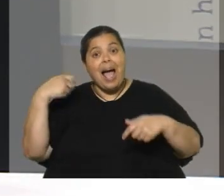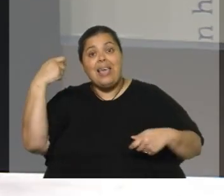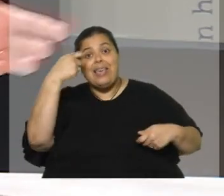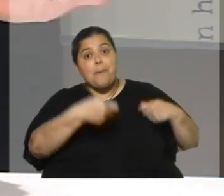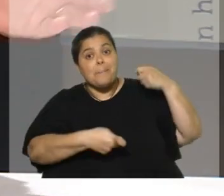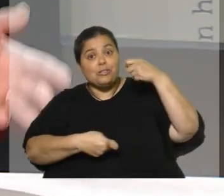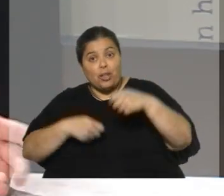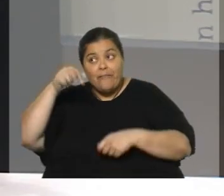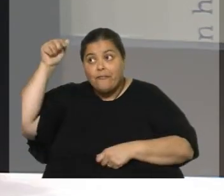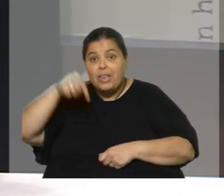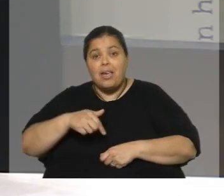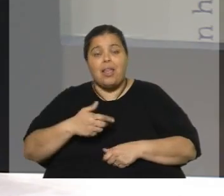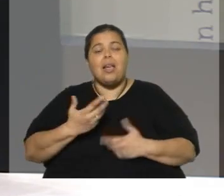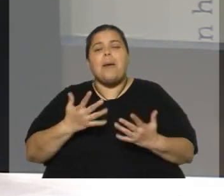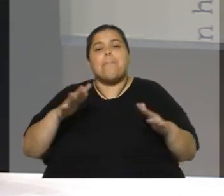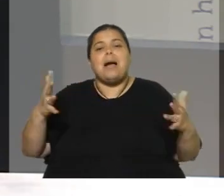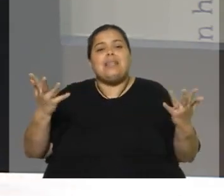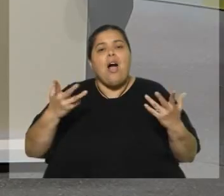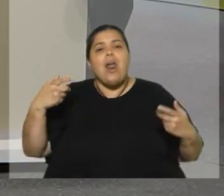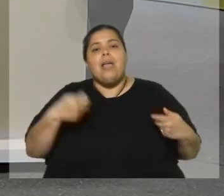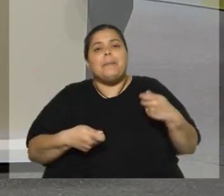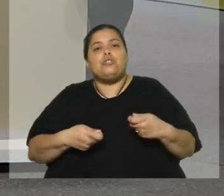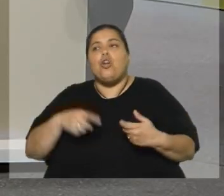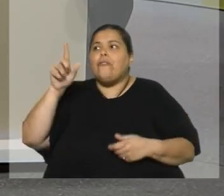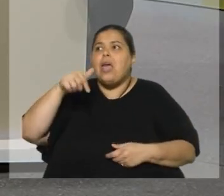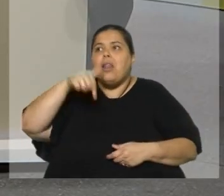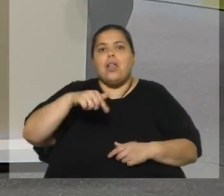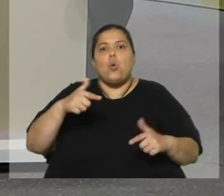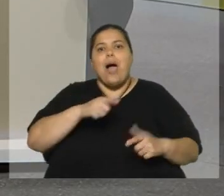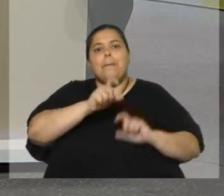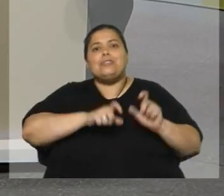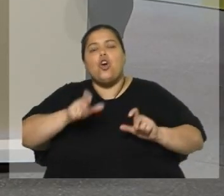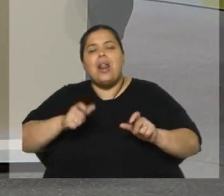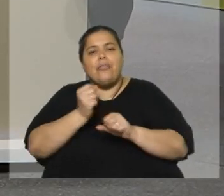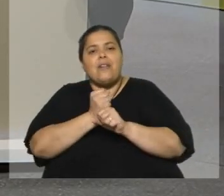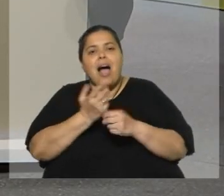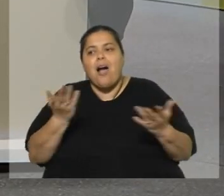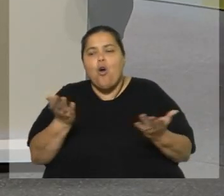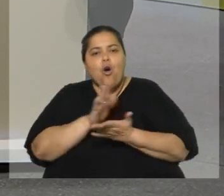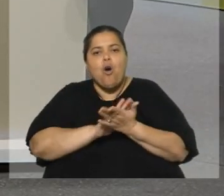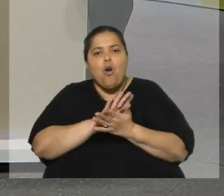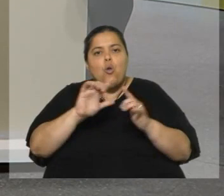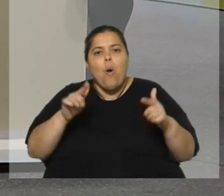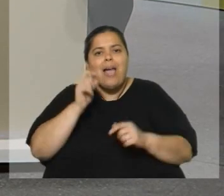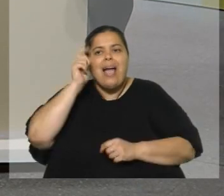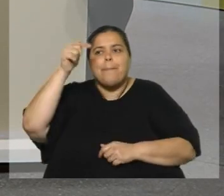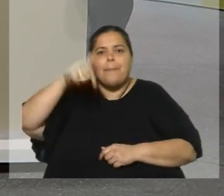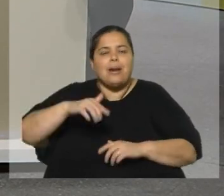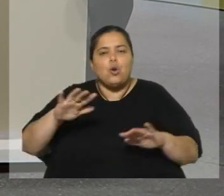Uruguay. ¿Qué pasa hoy con todos los inversores, Jorge? Sí, claro. No encuentran personas con capacidades